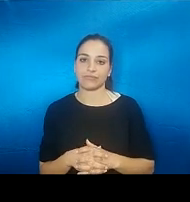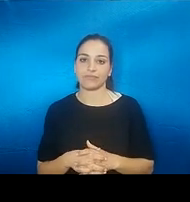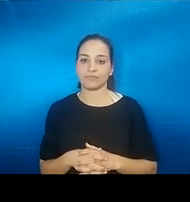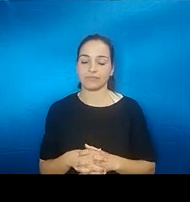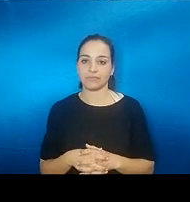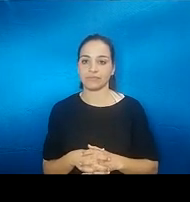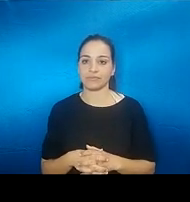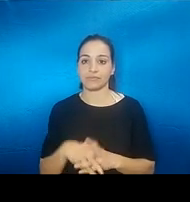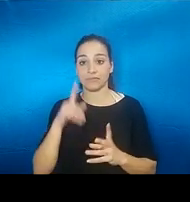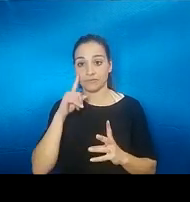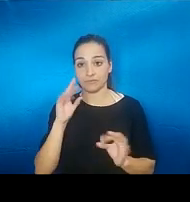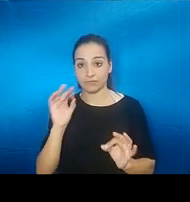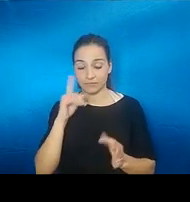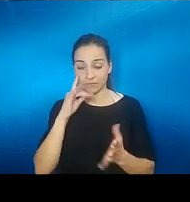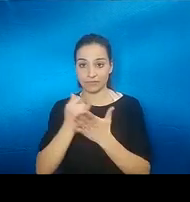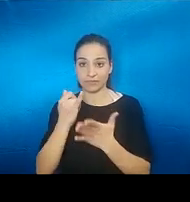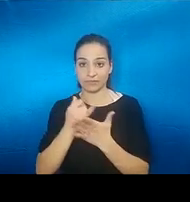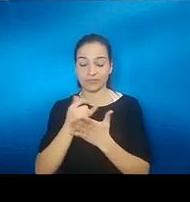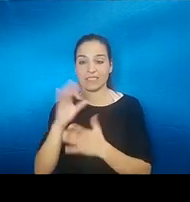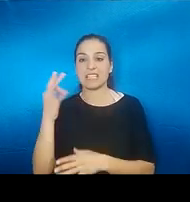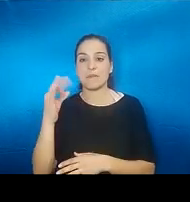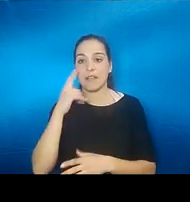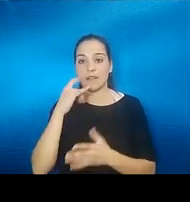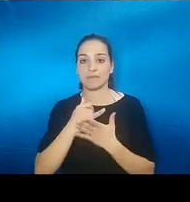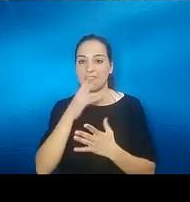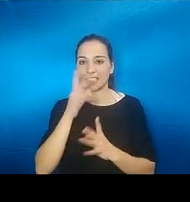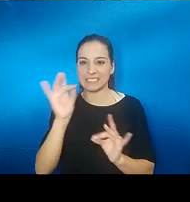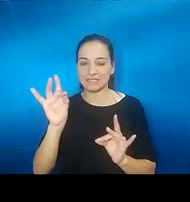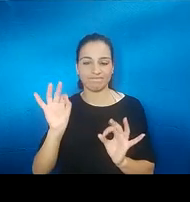a ver Silvia ahora ya sí